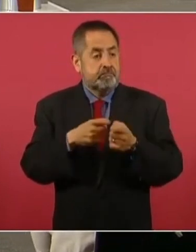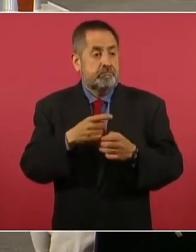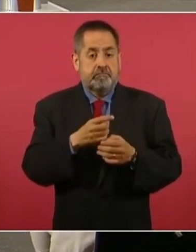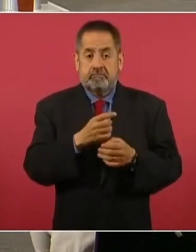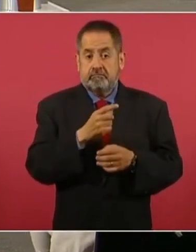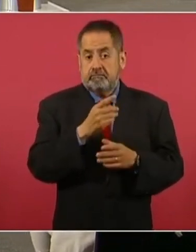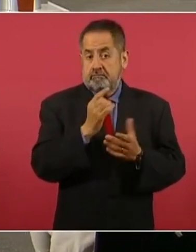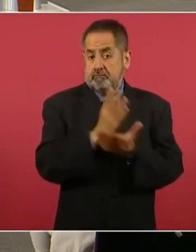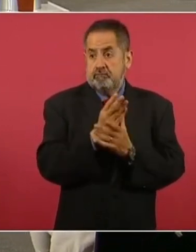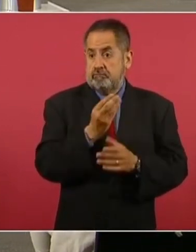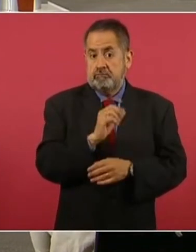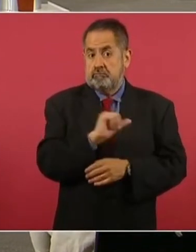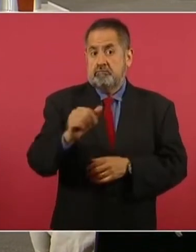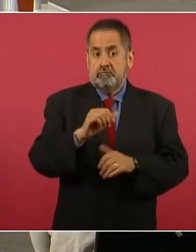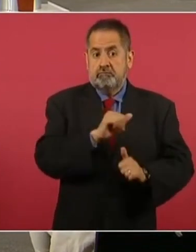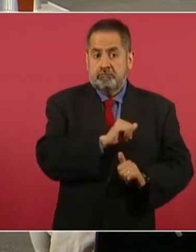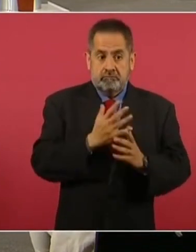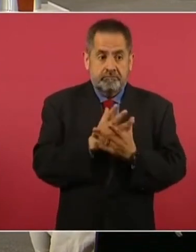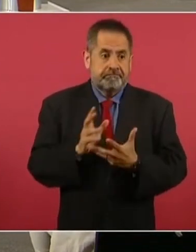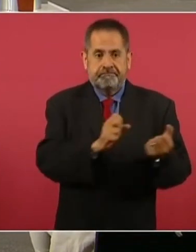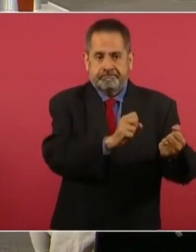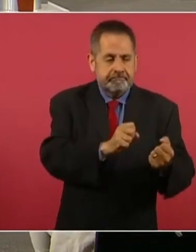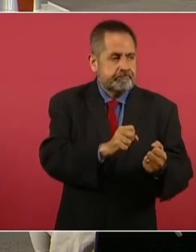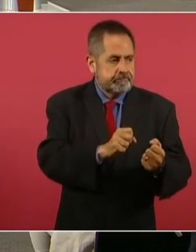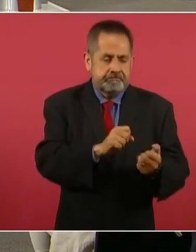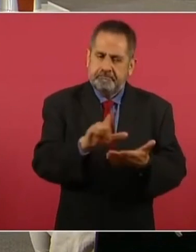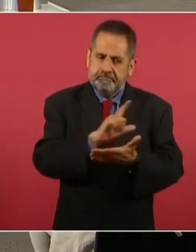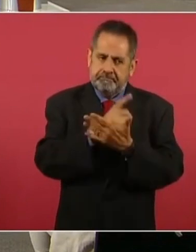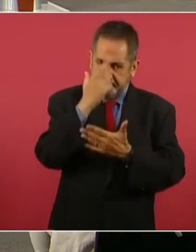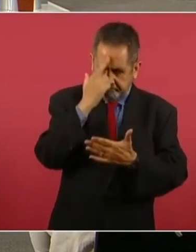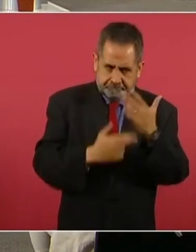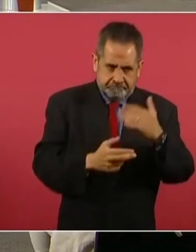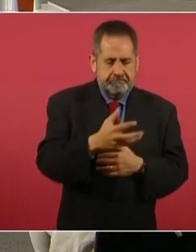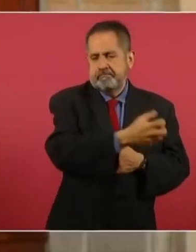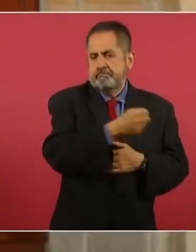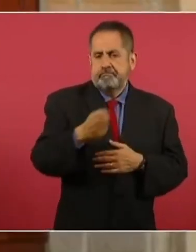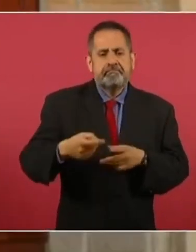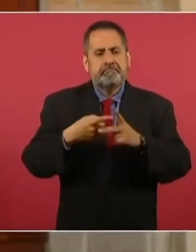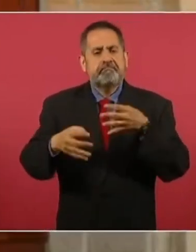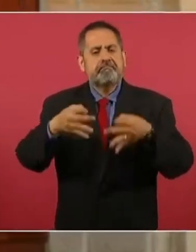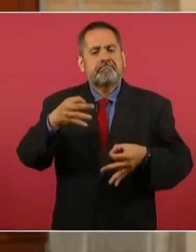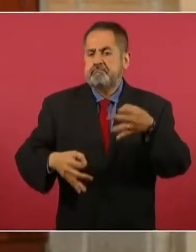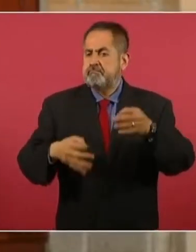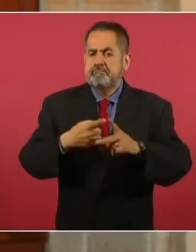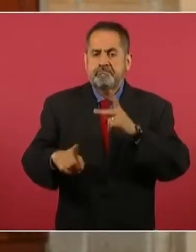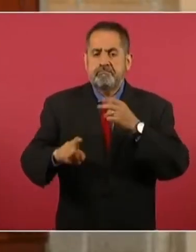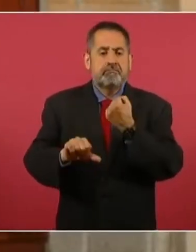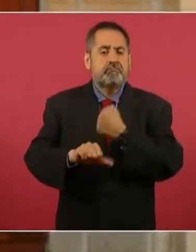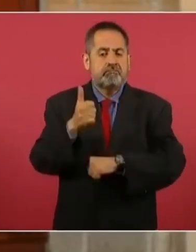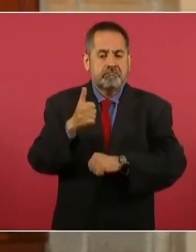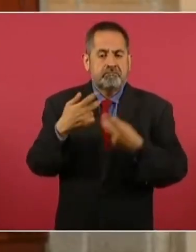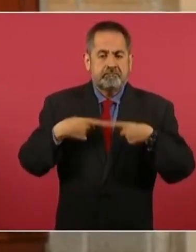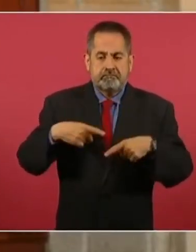Ejército y por todos estos delitos ya fueron vinculados a proceso que son 11 personas miembros de un grupo